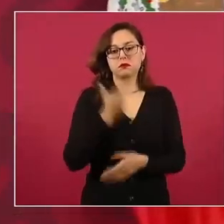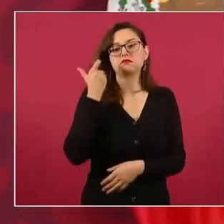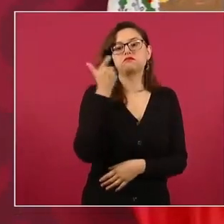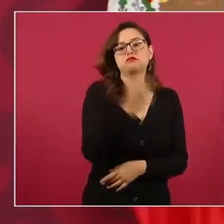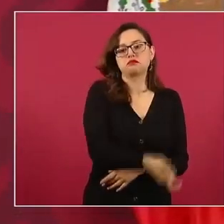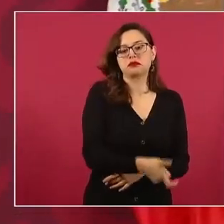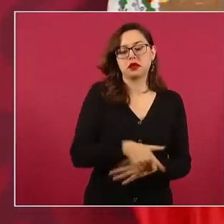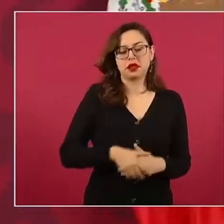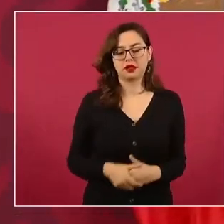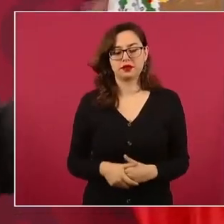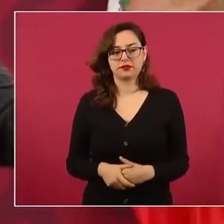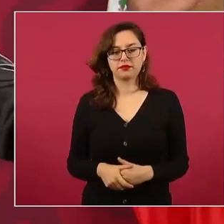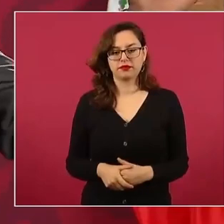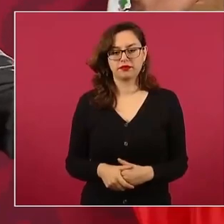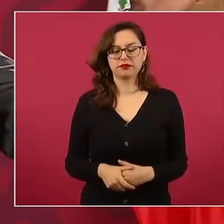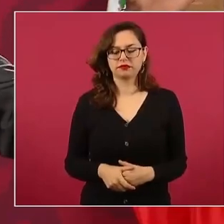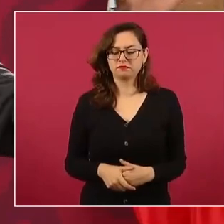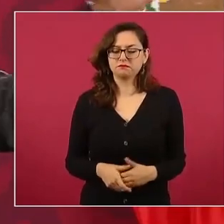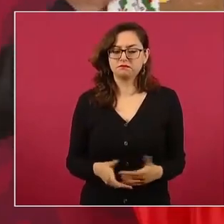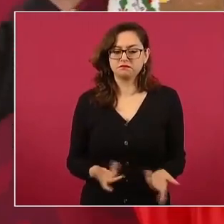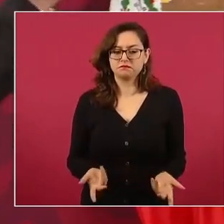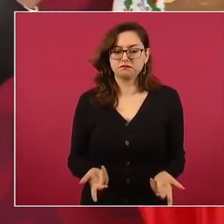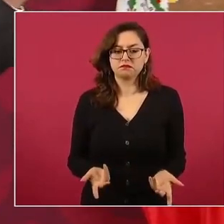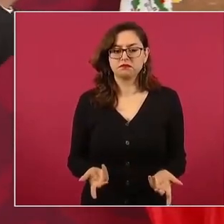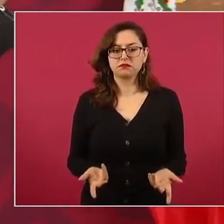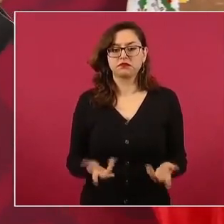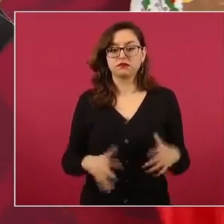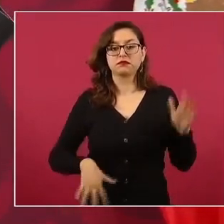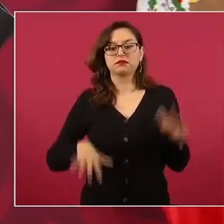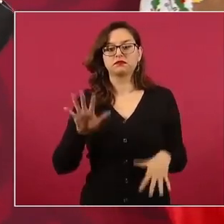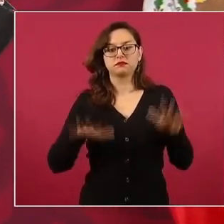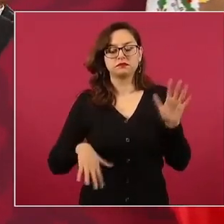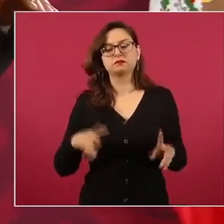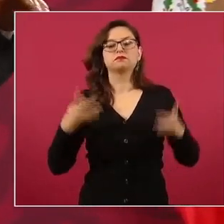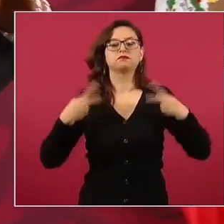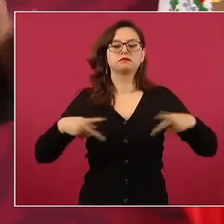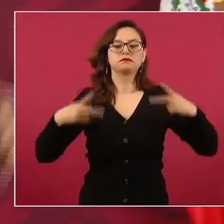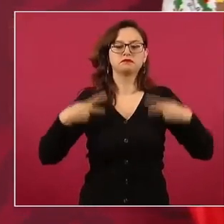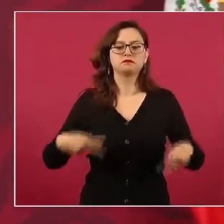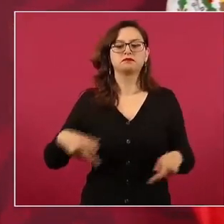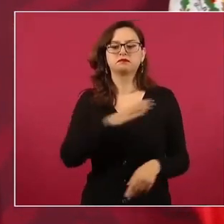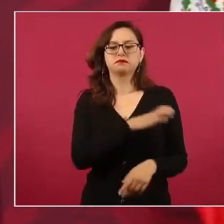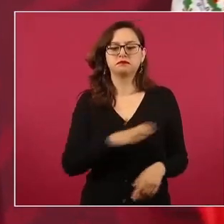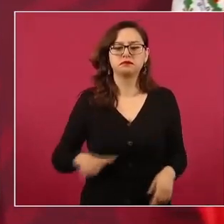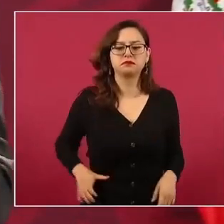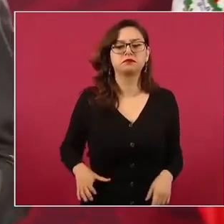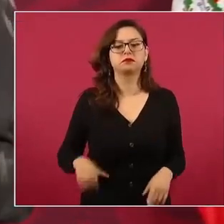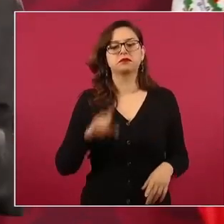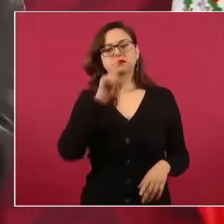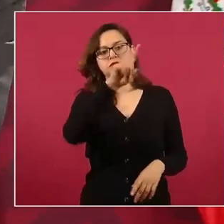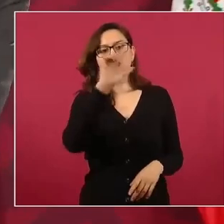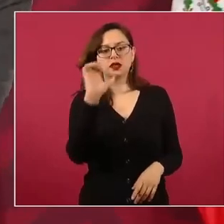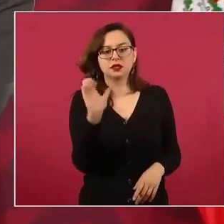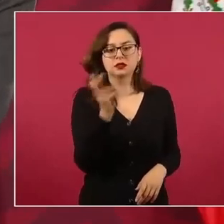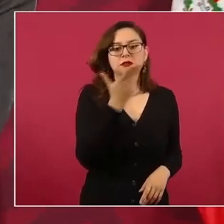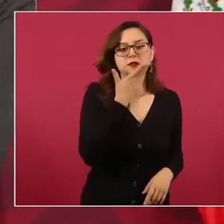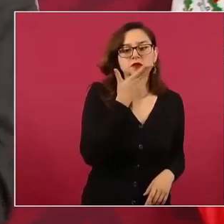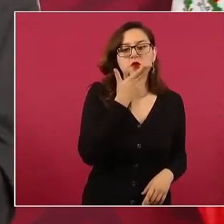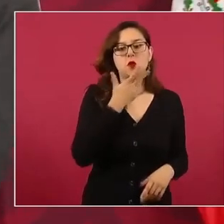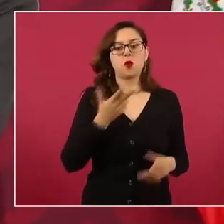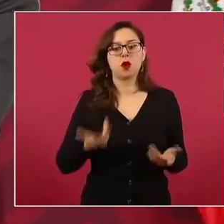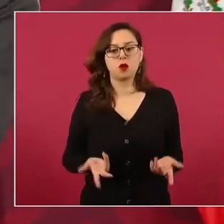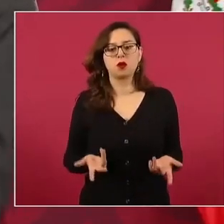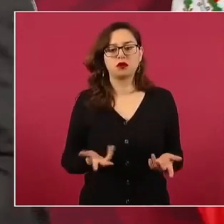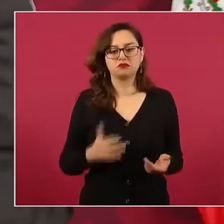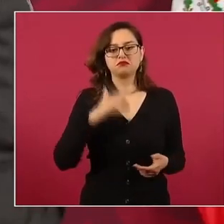yo… había alguien que quería ser candidato en Chihuahua y compraba un